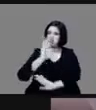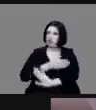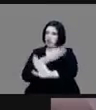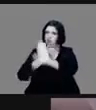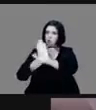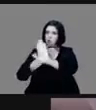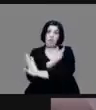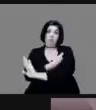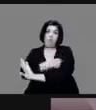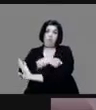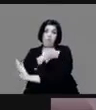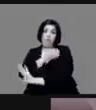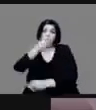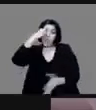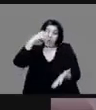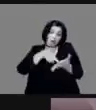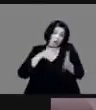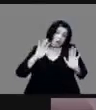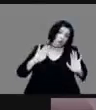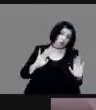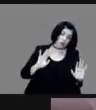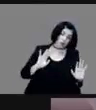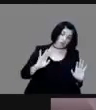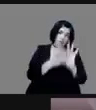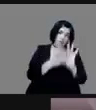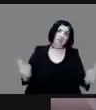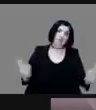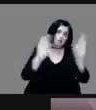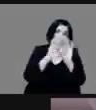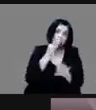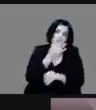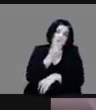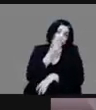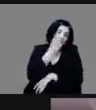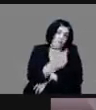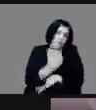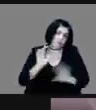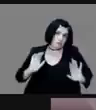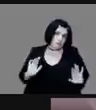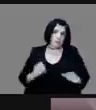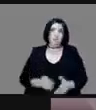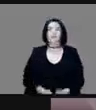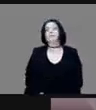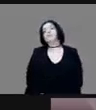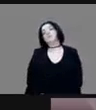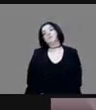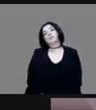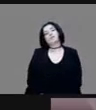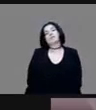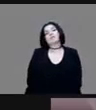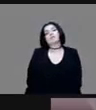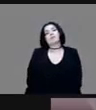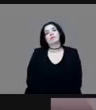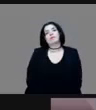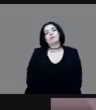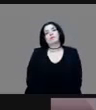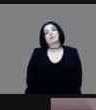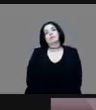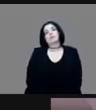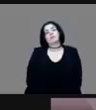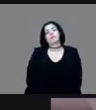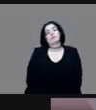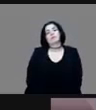que vale la pena resaltar eso. Claro. Otro comentario y